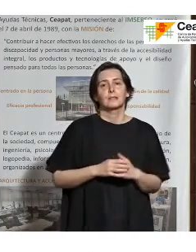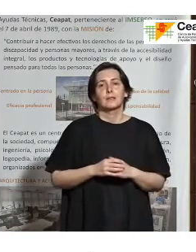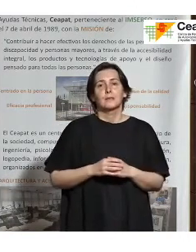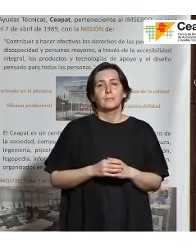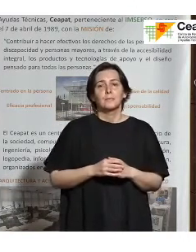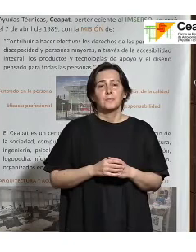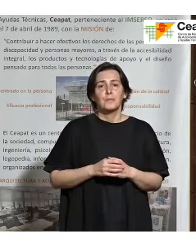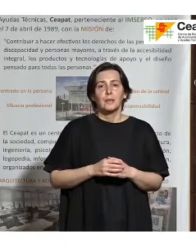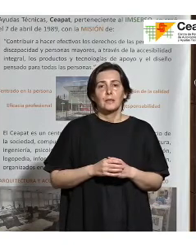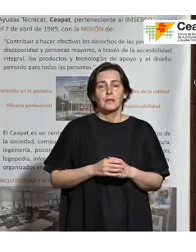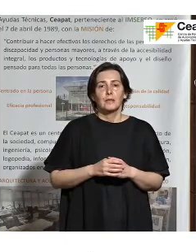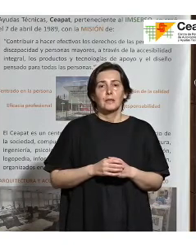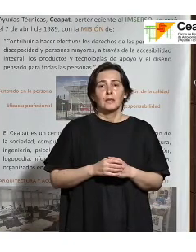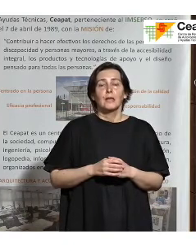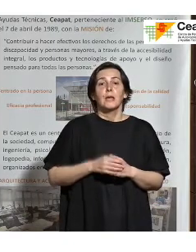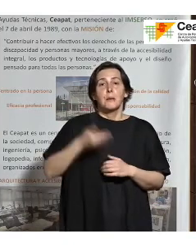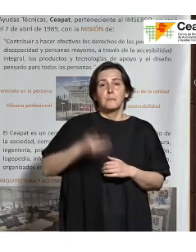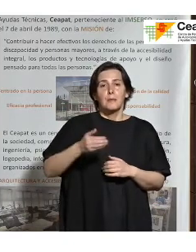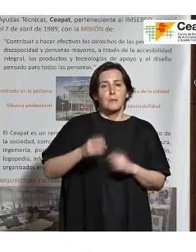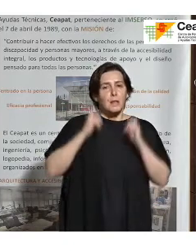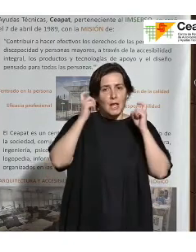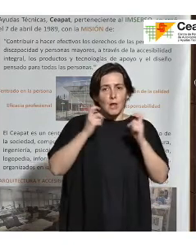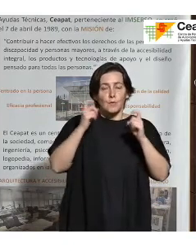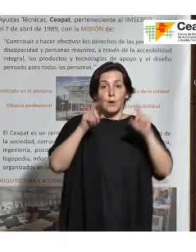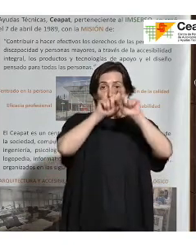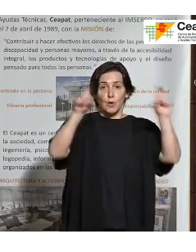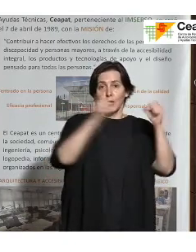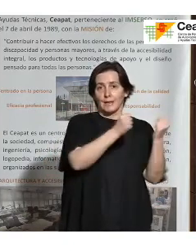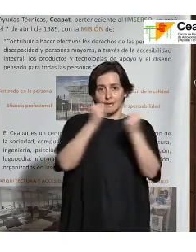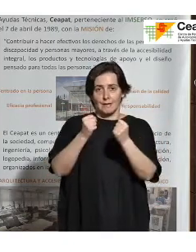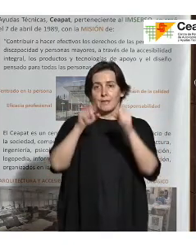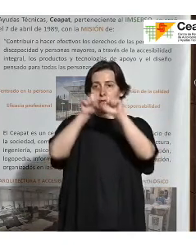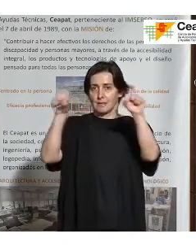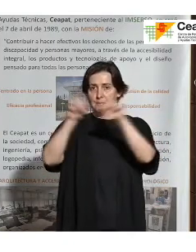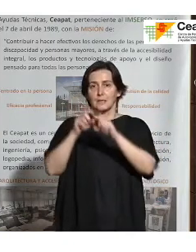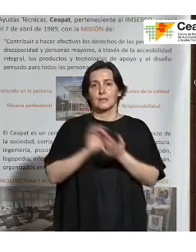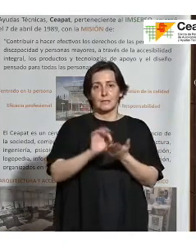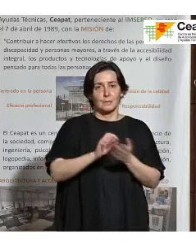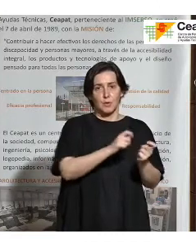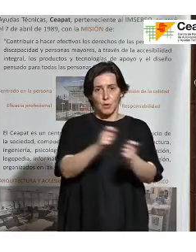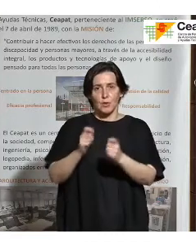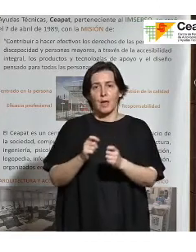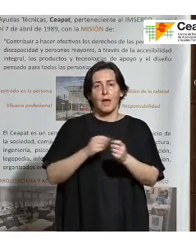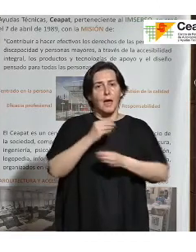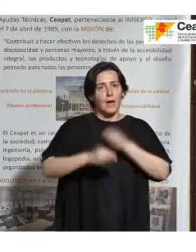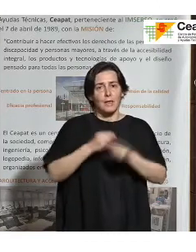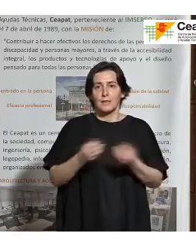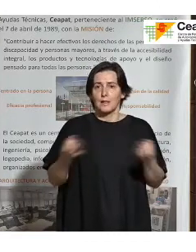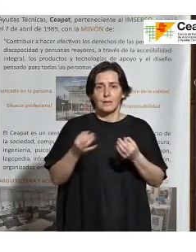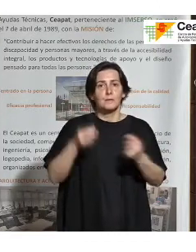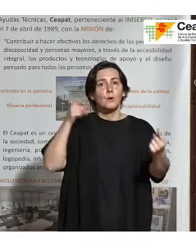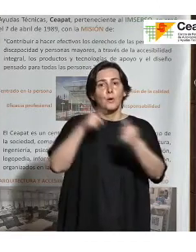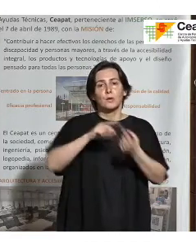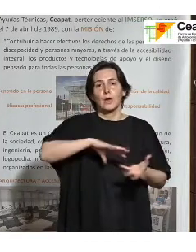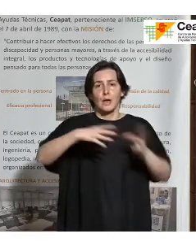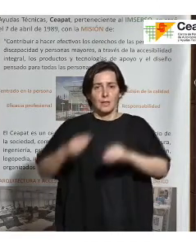¿Y cuáles son los principales esfuerzos que las entidades y empresas prestadoras del servicio han de realizar para adaptarse a